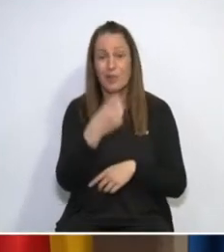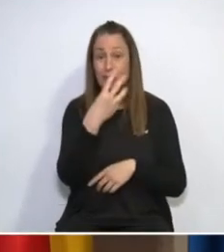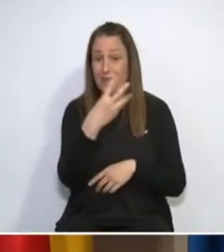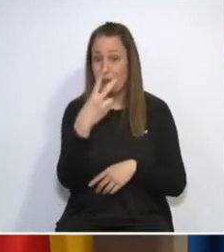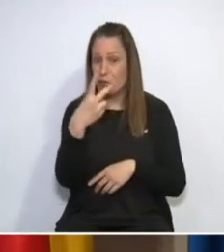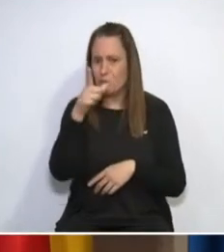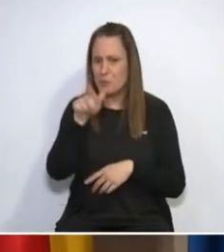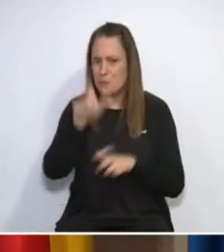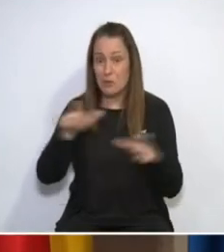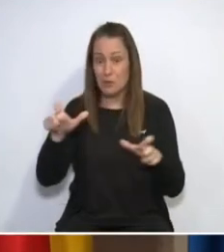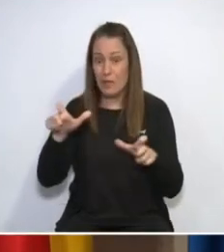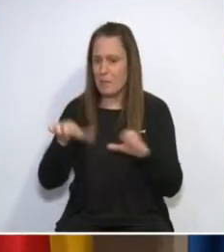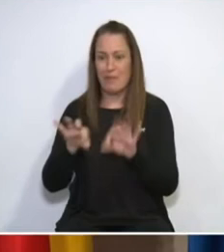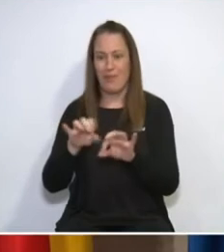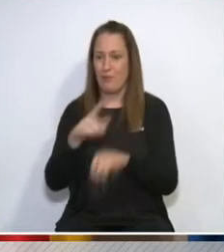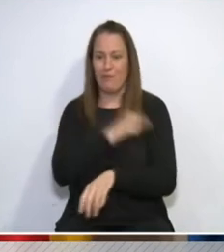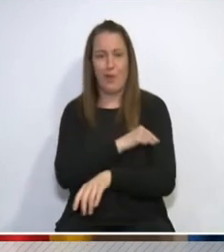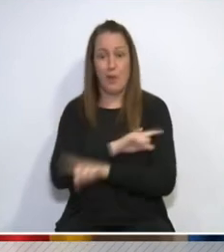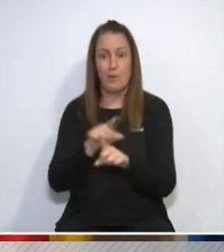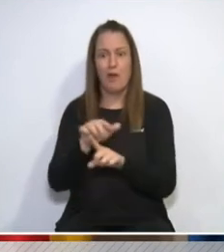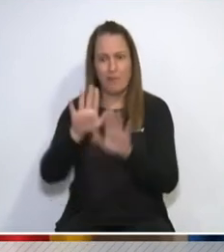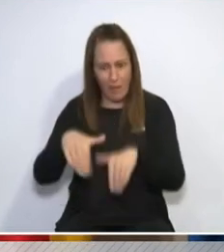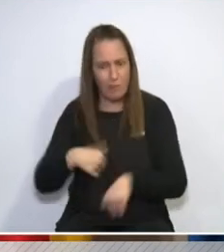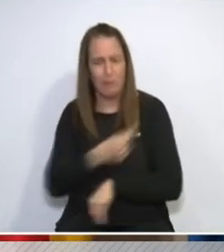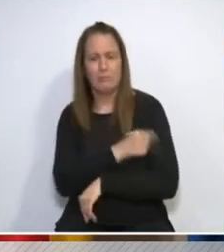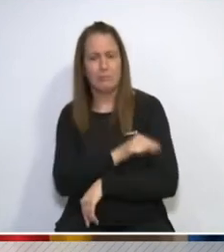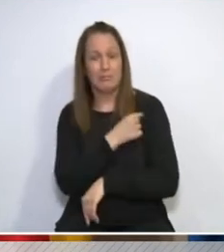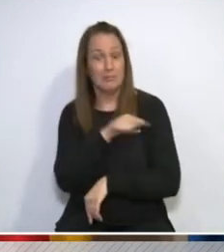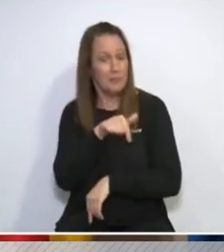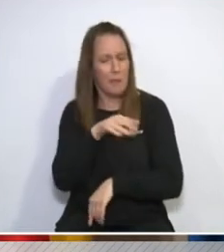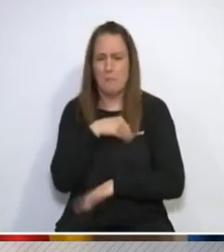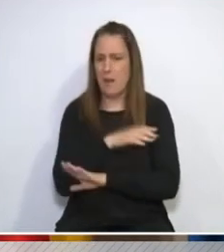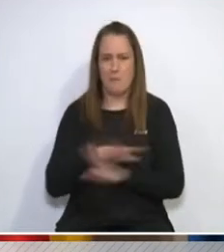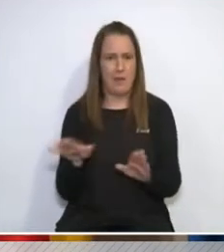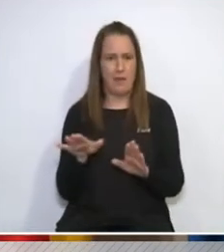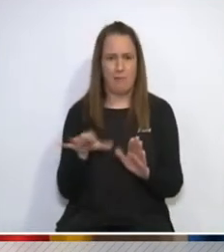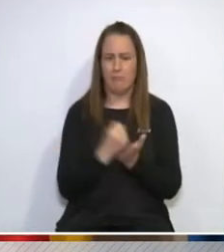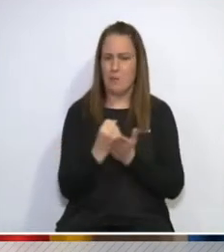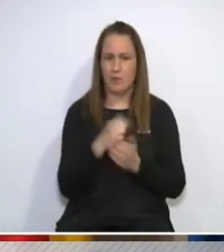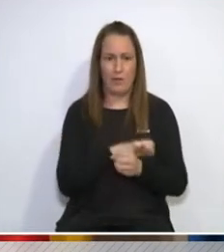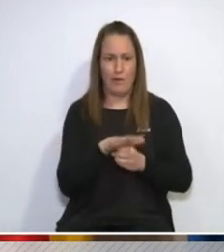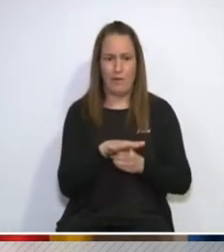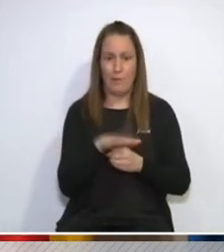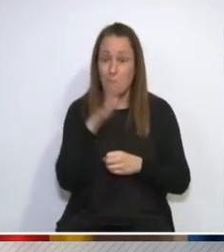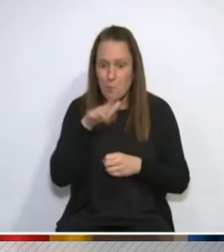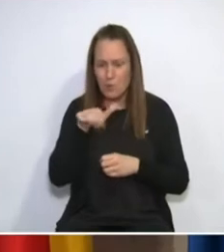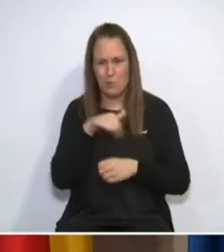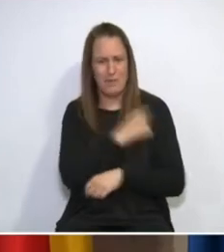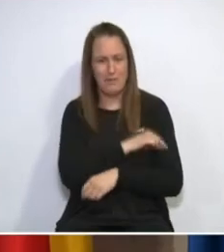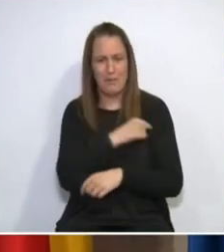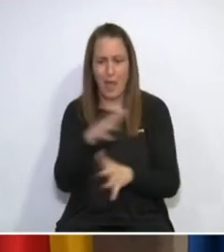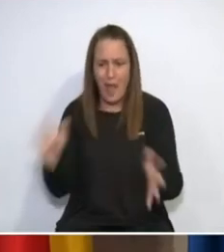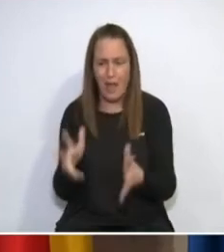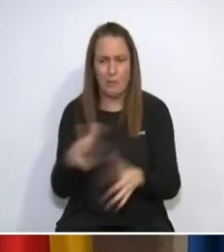decidido no vacunarse, que se han vacunado. Solo por eso ya valdría la pena la implantación del certificado COVID. Y, desde luego, a mí